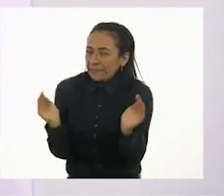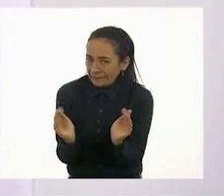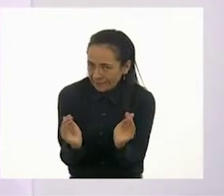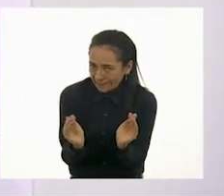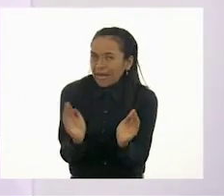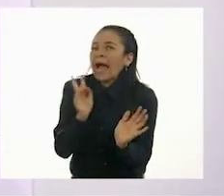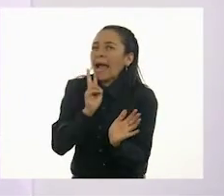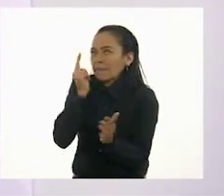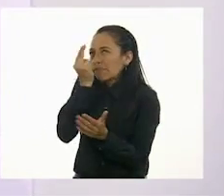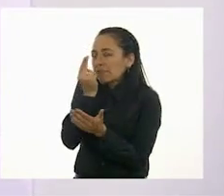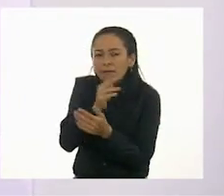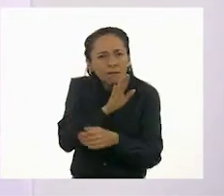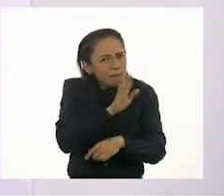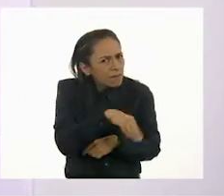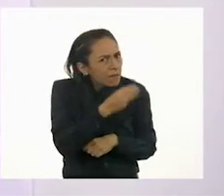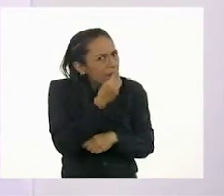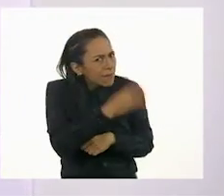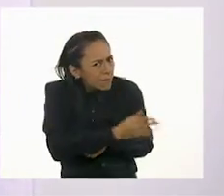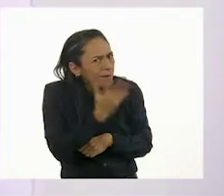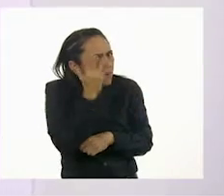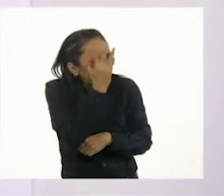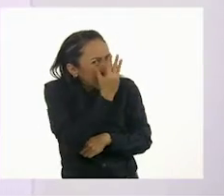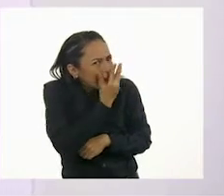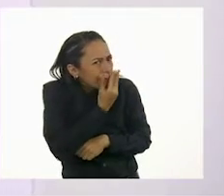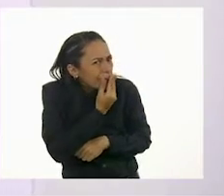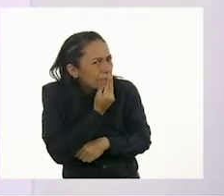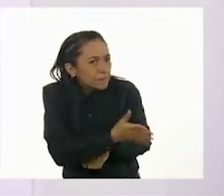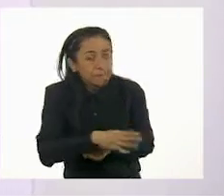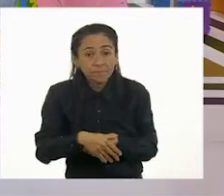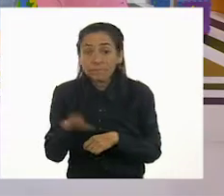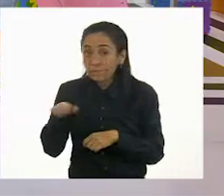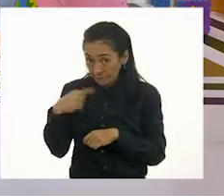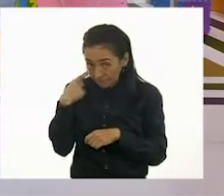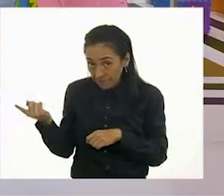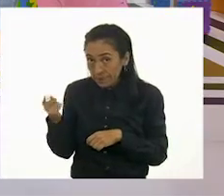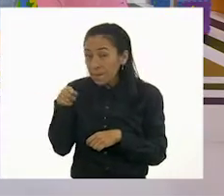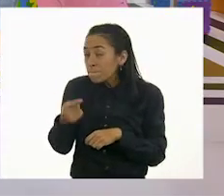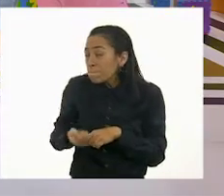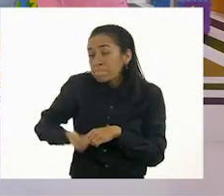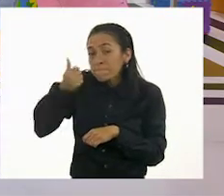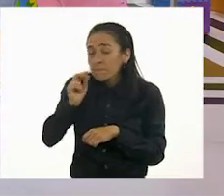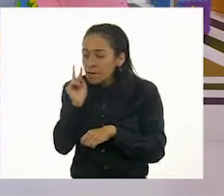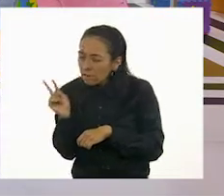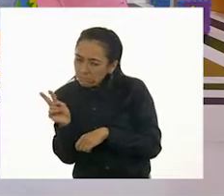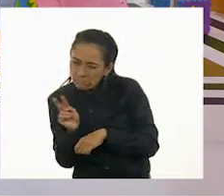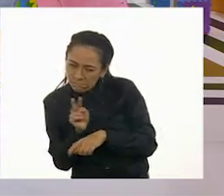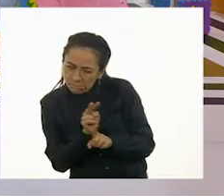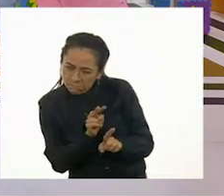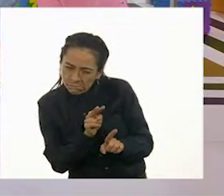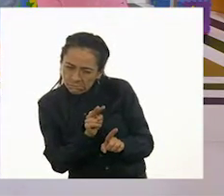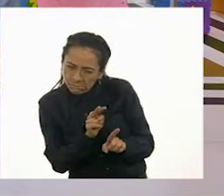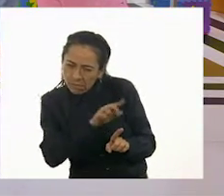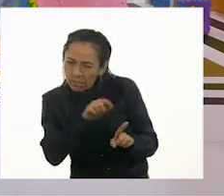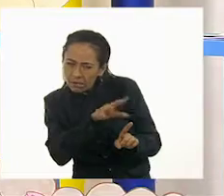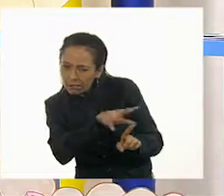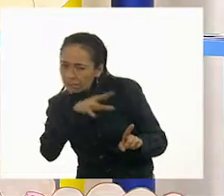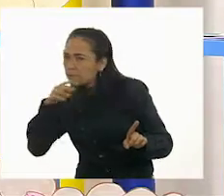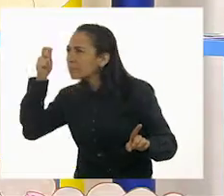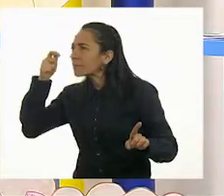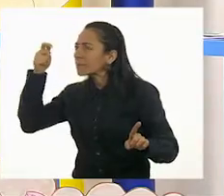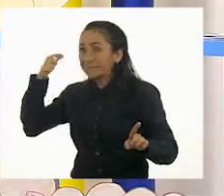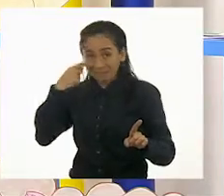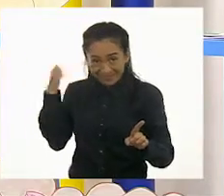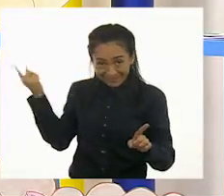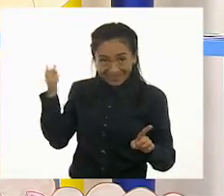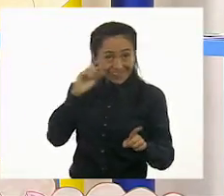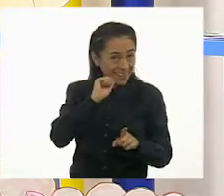¿Se dan cuenta que primero observa y después lo traza? Muy bien. Ale está dibujando una vaquita marina. Ustedes